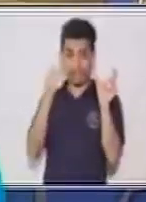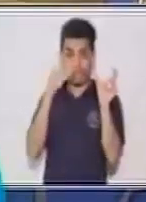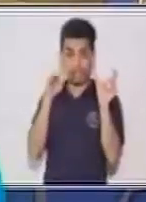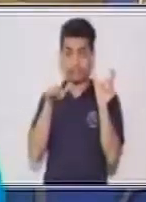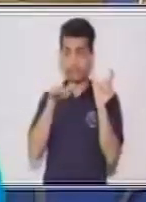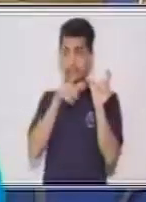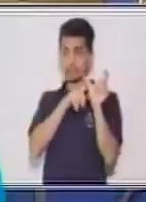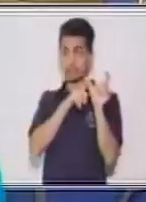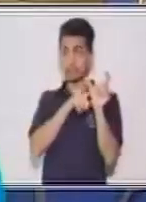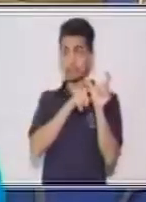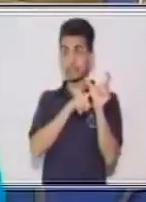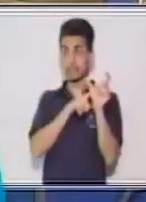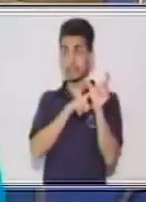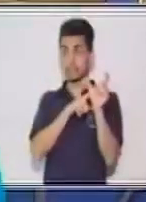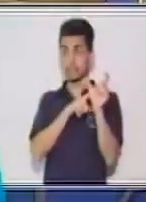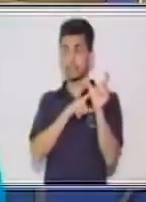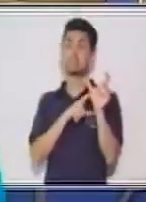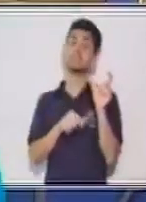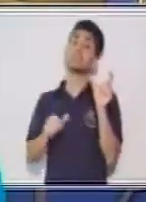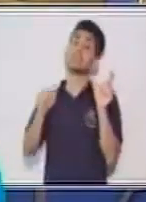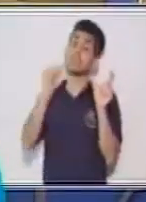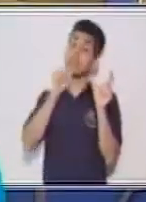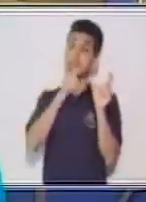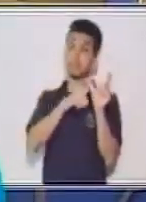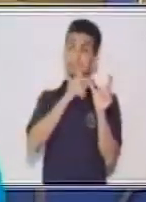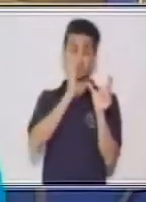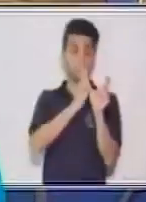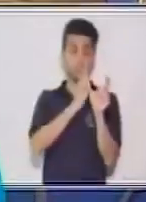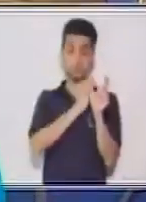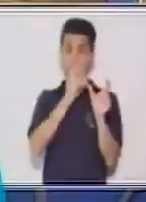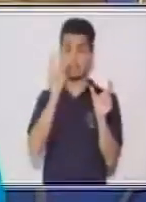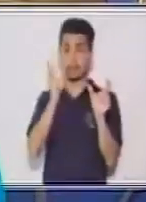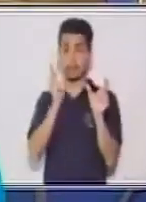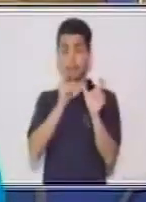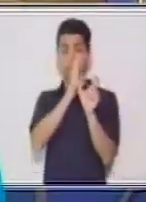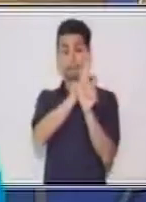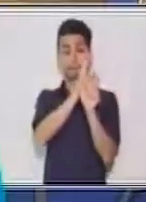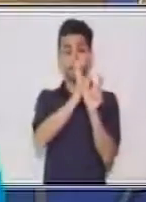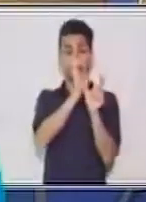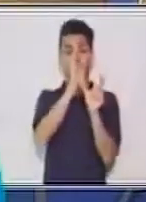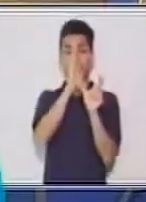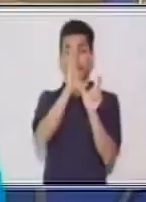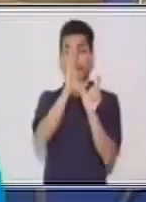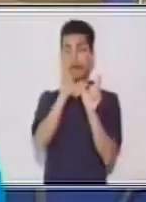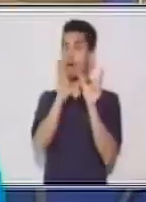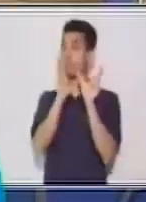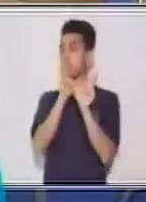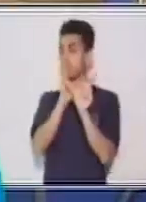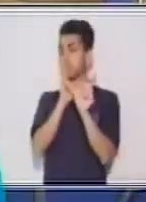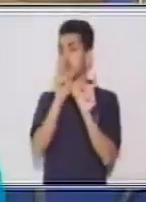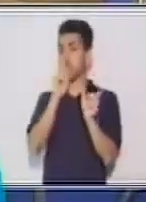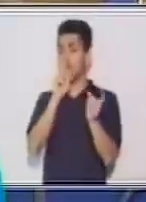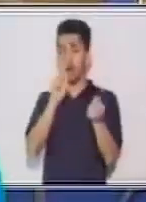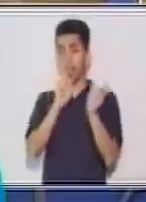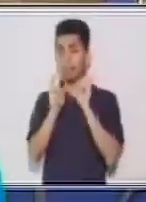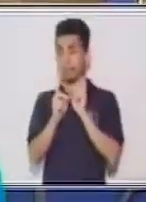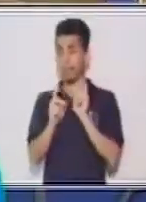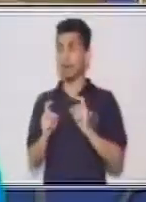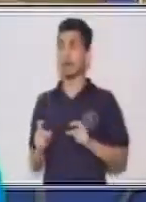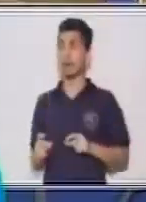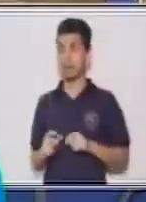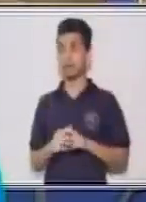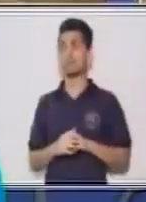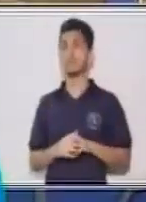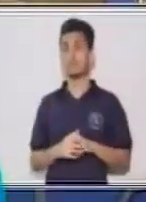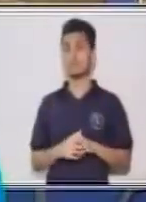beber, estoy hablando de que la raíz es bebe. Significa que entonces, en este caso, la raíz